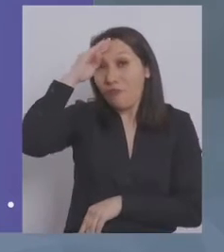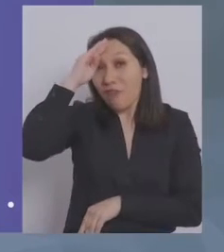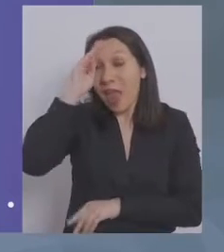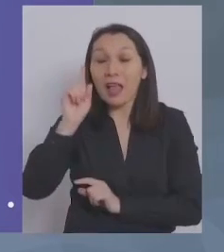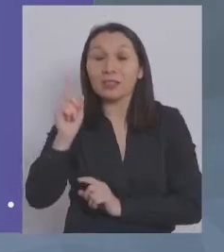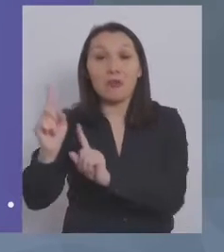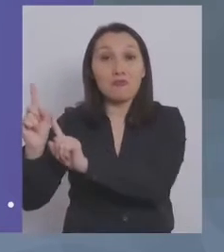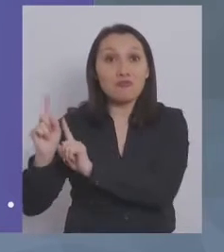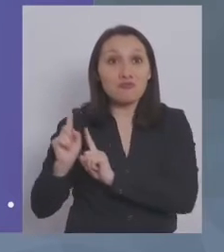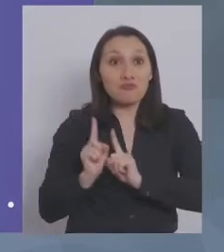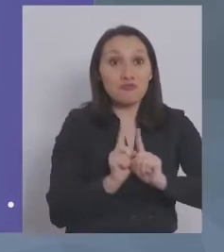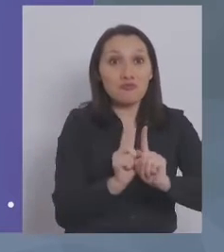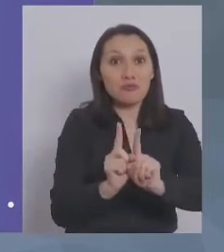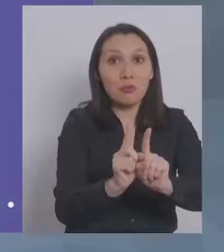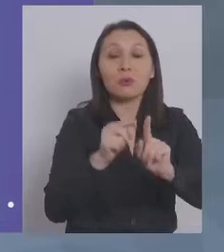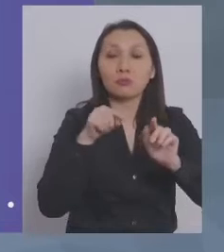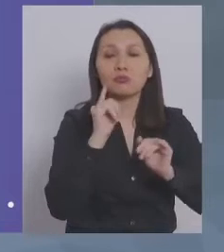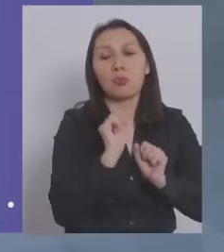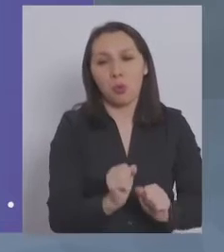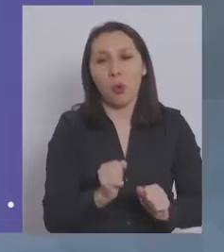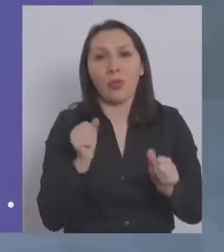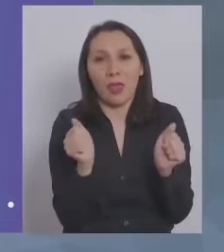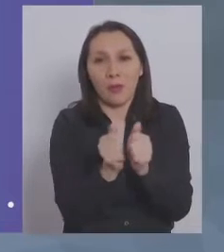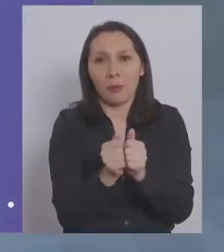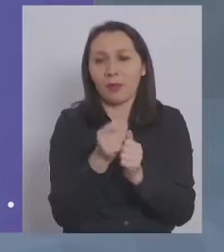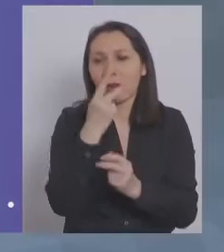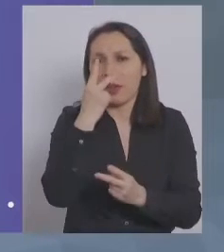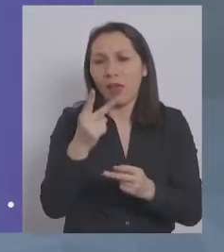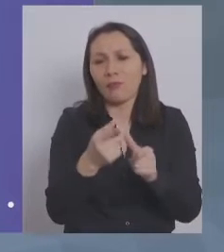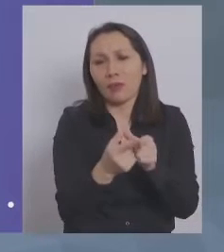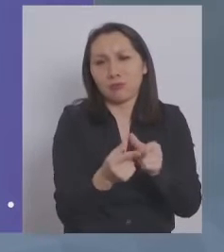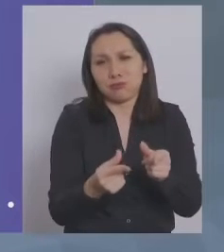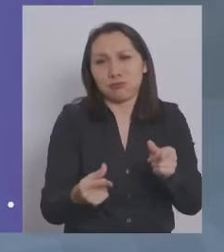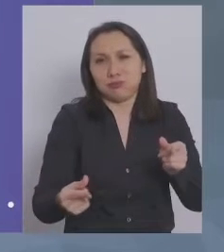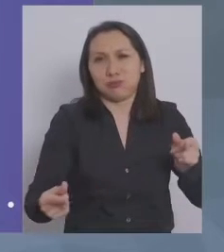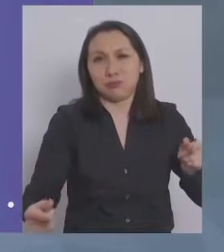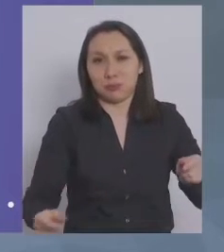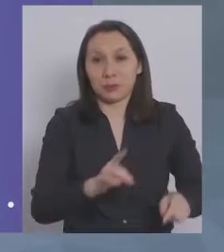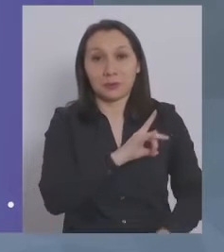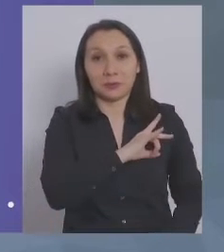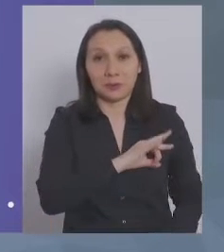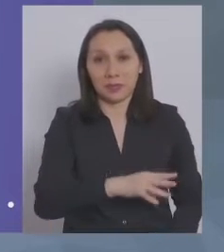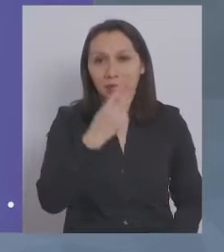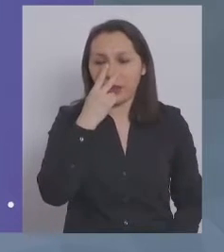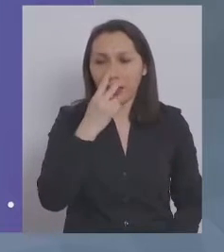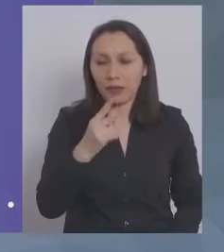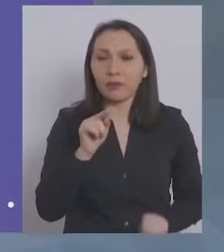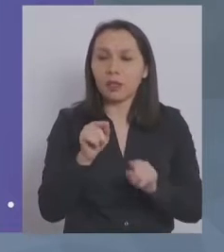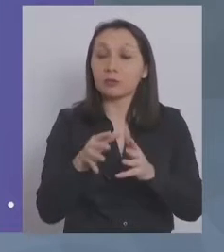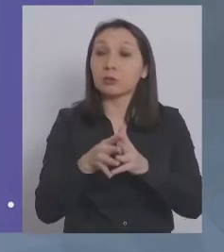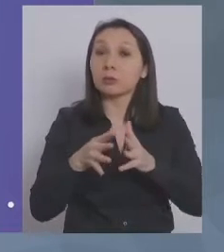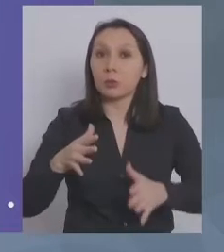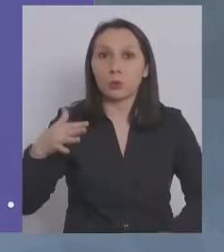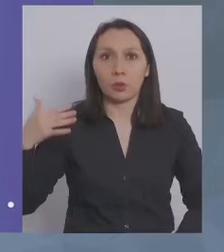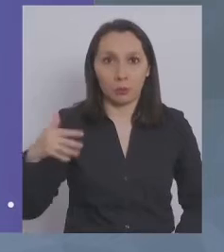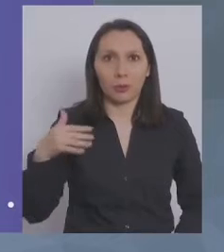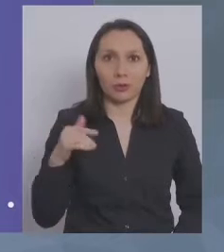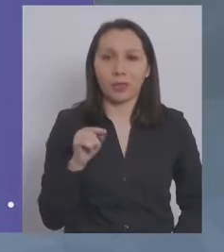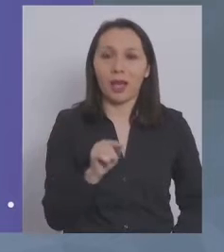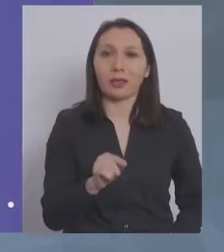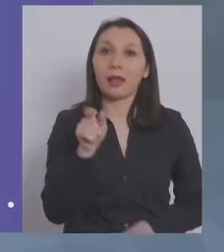confianza que sí puede acompañar. Hemos visto a lo largo y ancho de todo Chile, y esto es muy relevante,